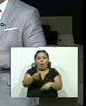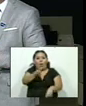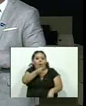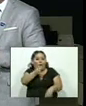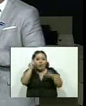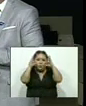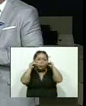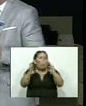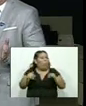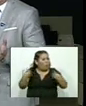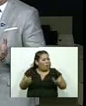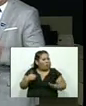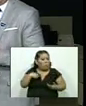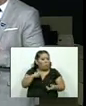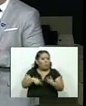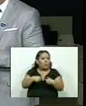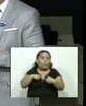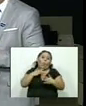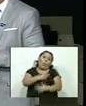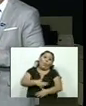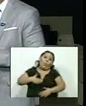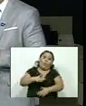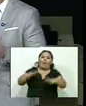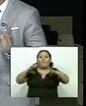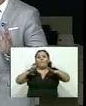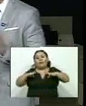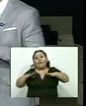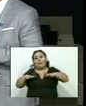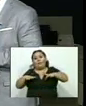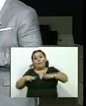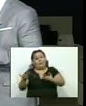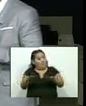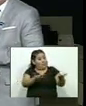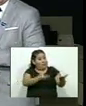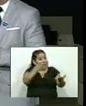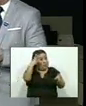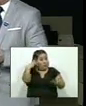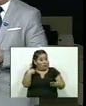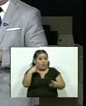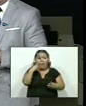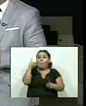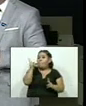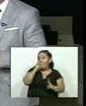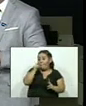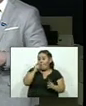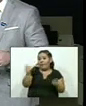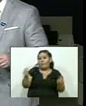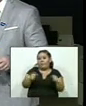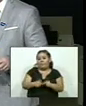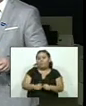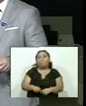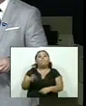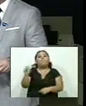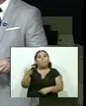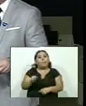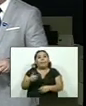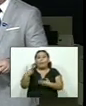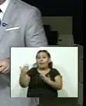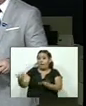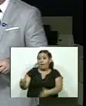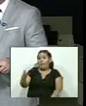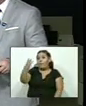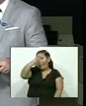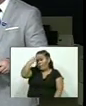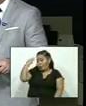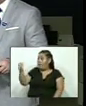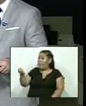de los noticieros porque me voy a gozar de unas vacaciones así que estará pues Roxana Pamela acompañándoles por supuesto y que Manuel nos